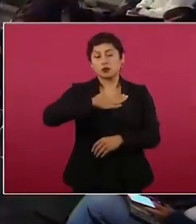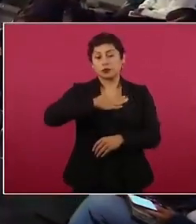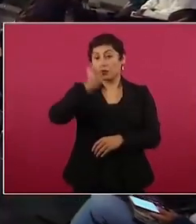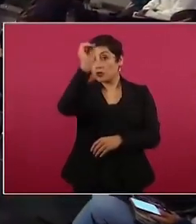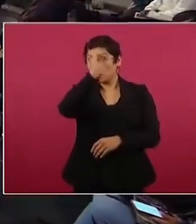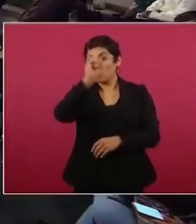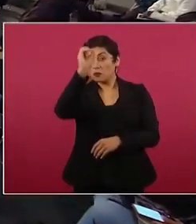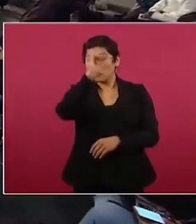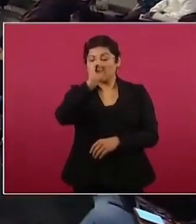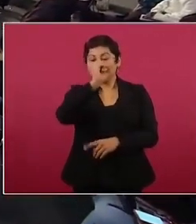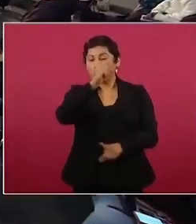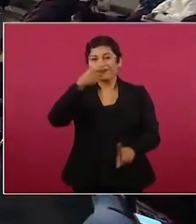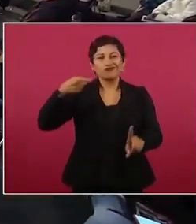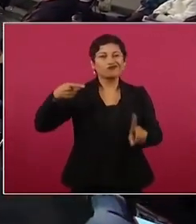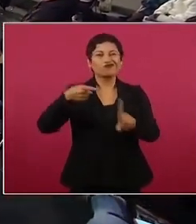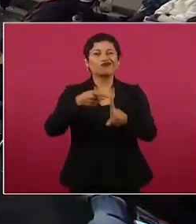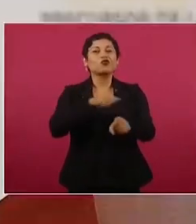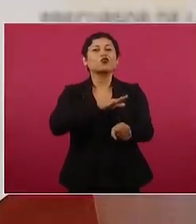democracia